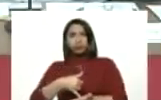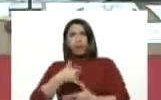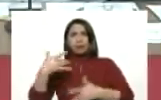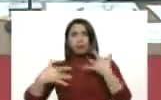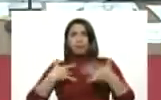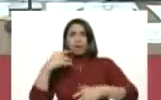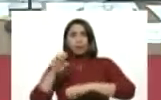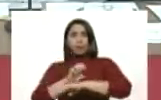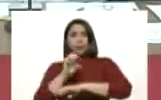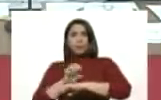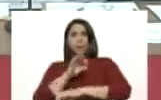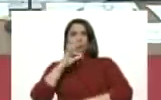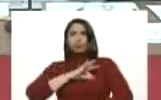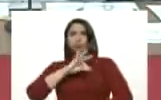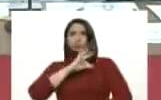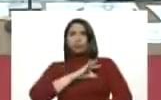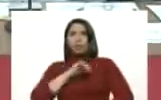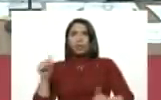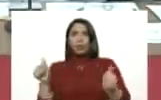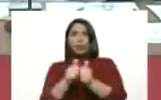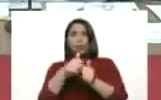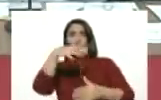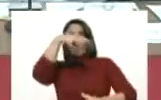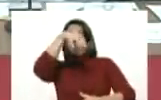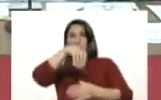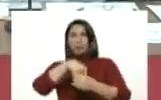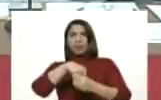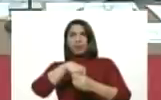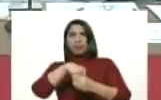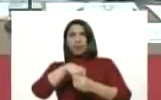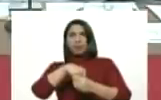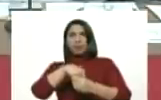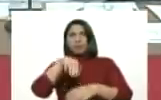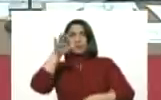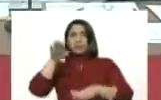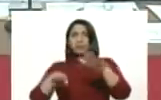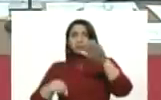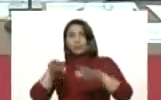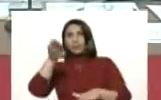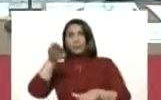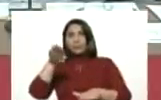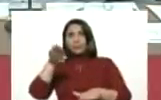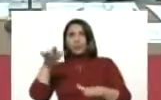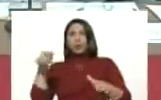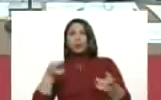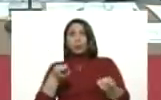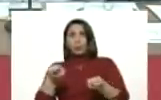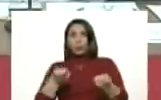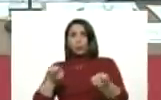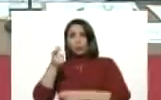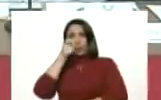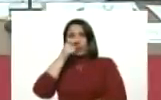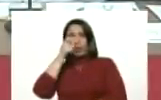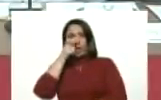sociales, con cuarentena relativa y controlada. Y donde haga falta,